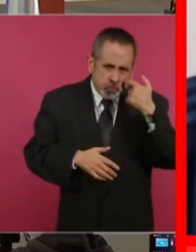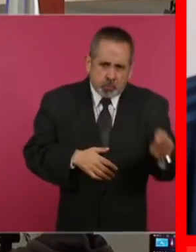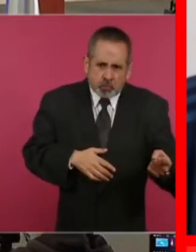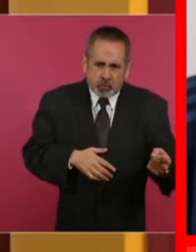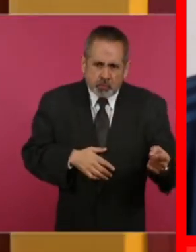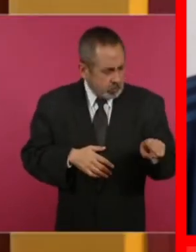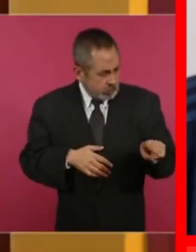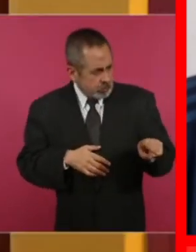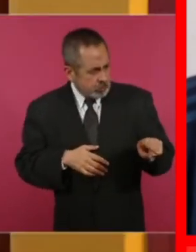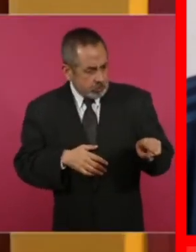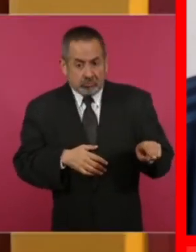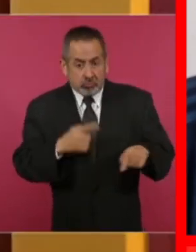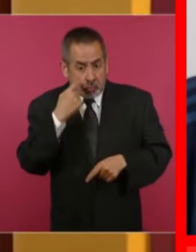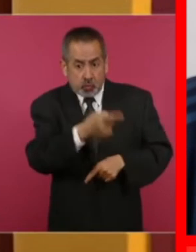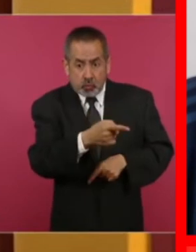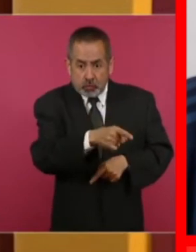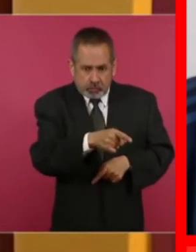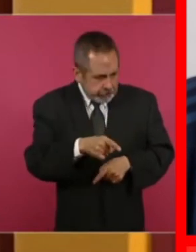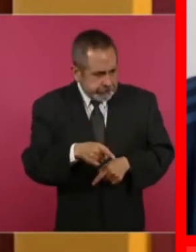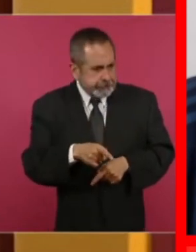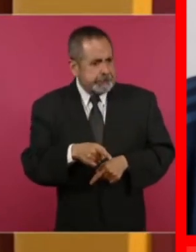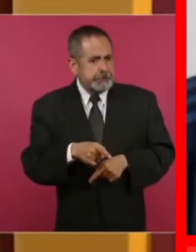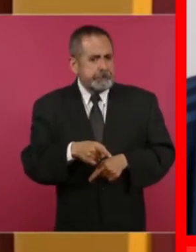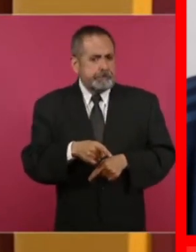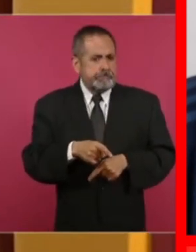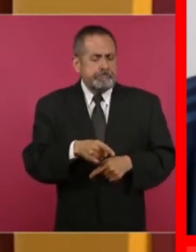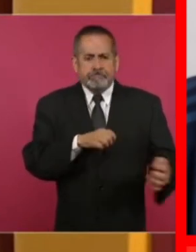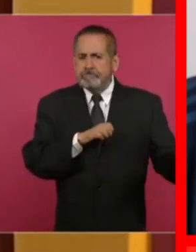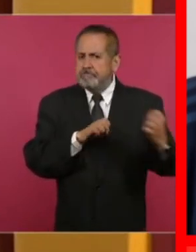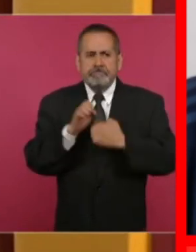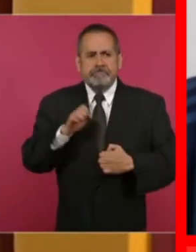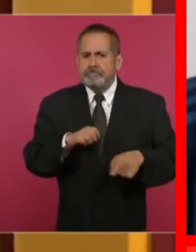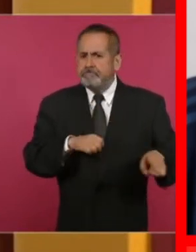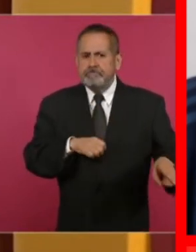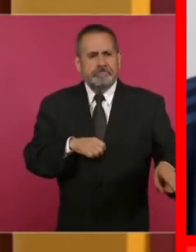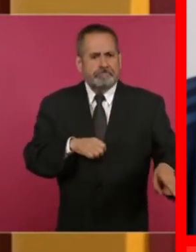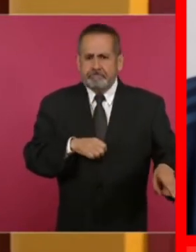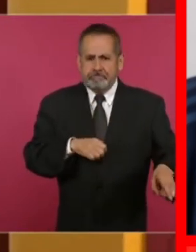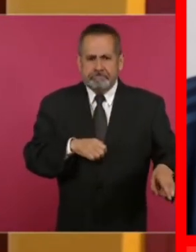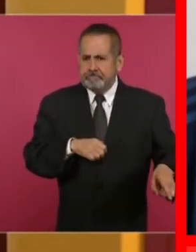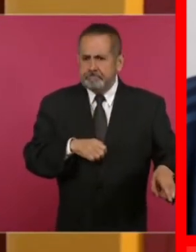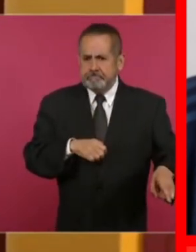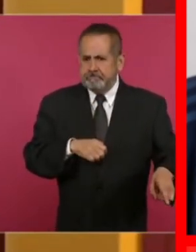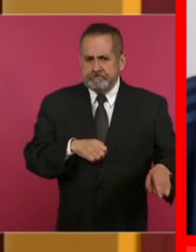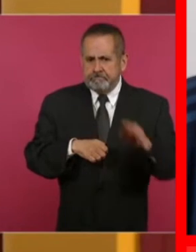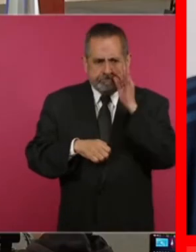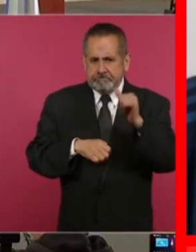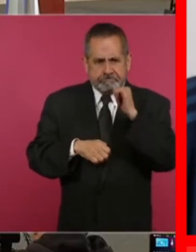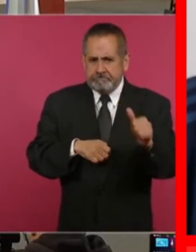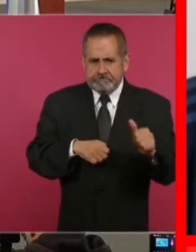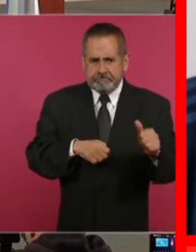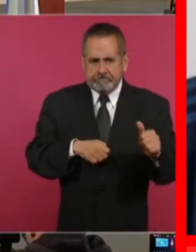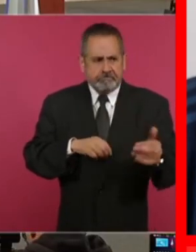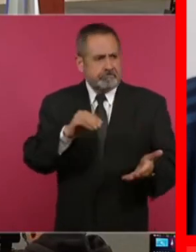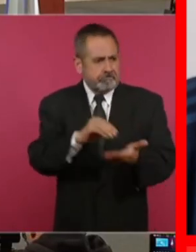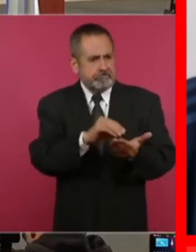O sea, un vil engaño, veo que seguían